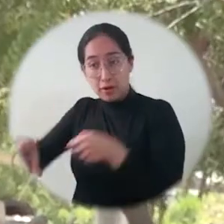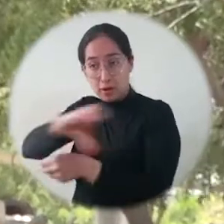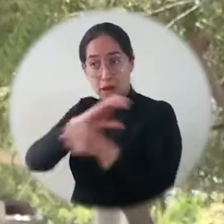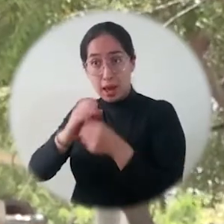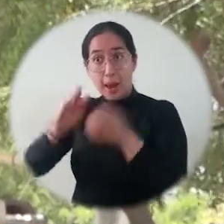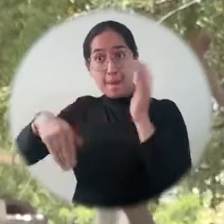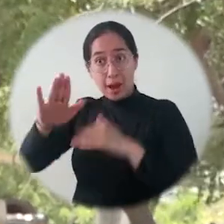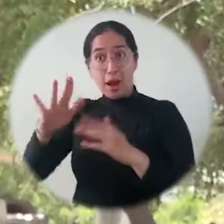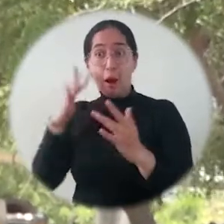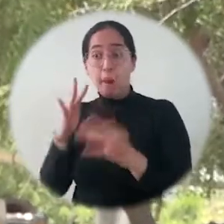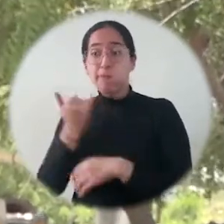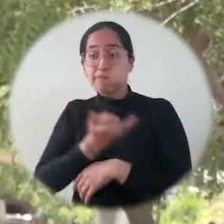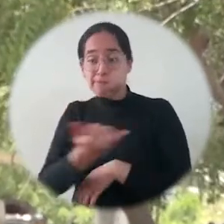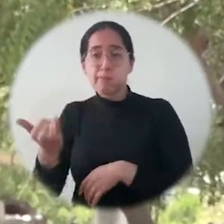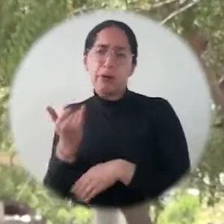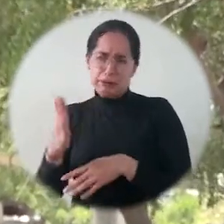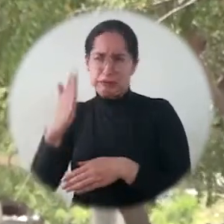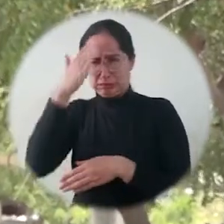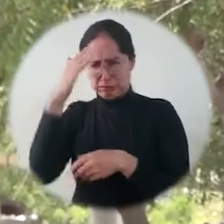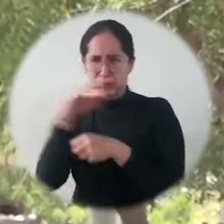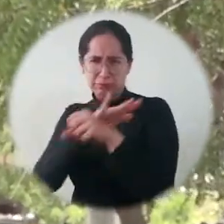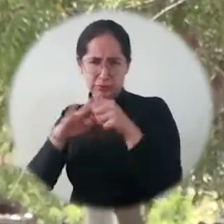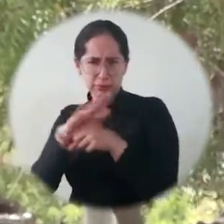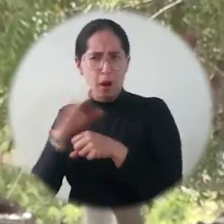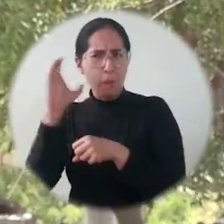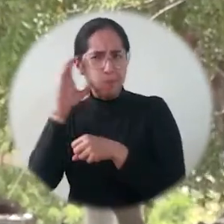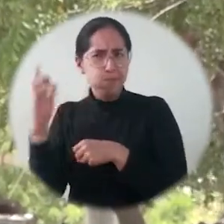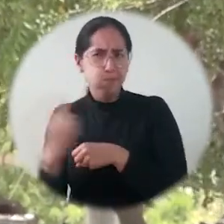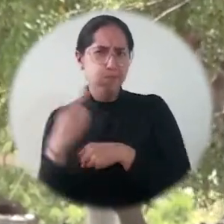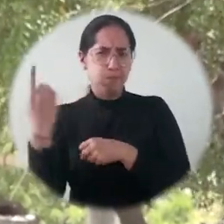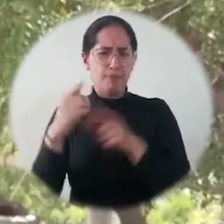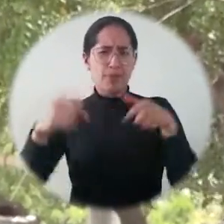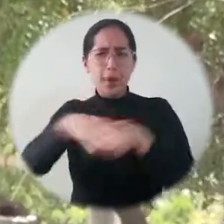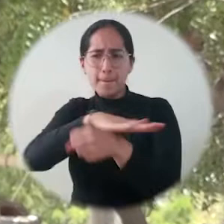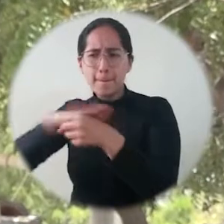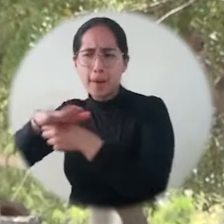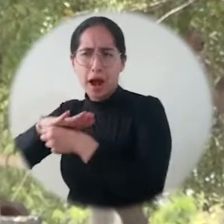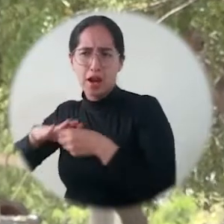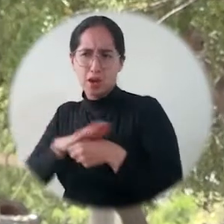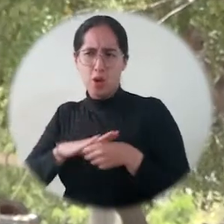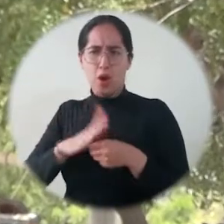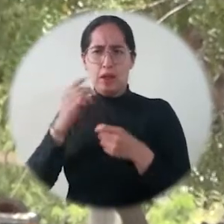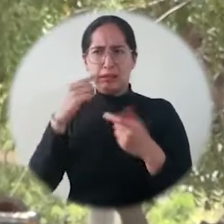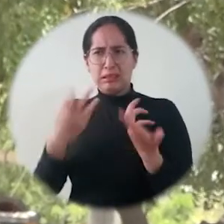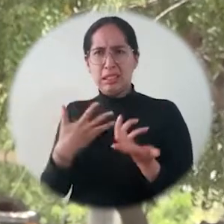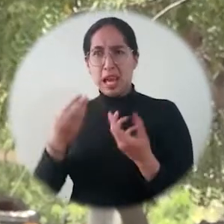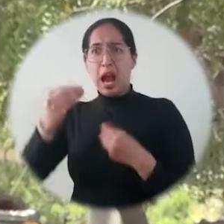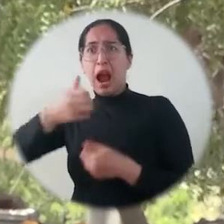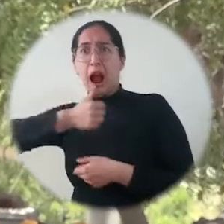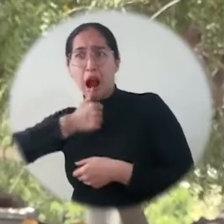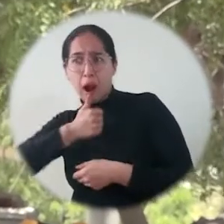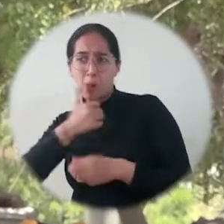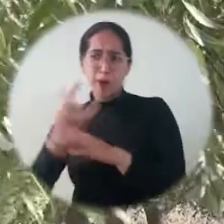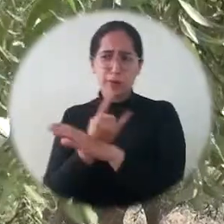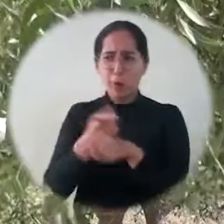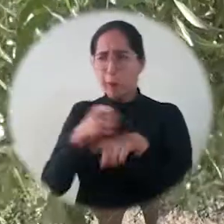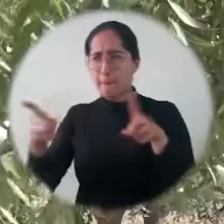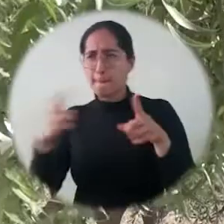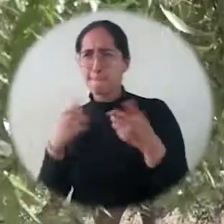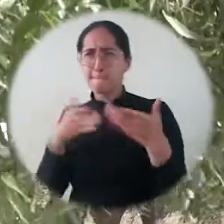ahora en este momento tan difícil que estamos viviendo en todos los barrios de la ciudad con el acceso al agua potable